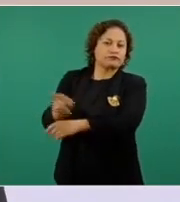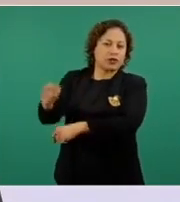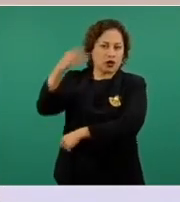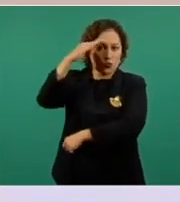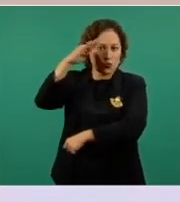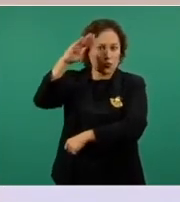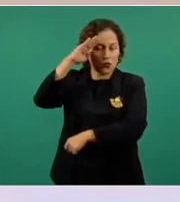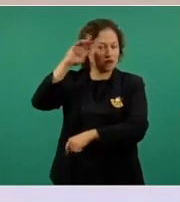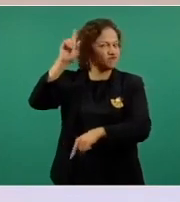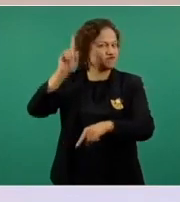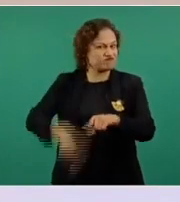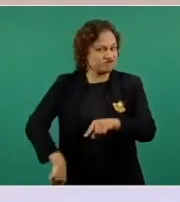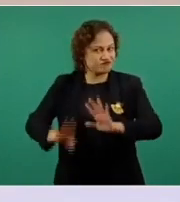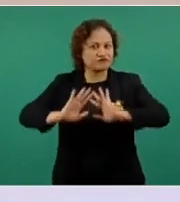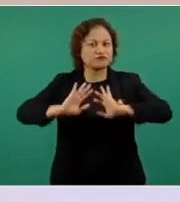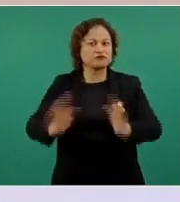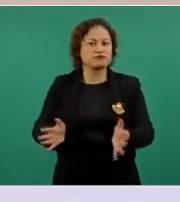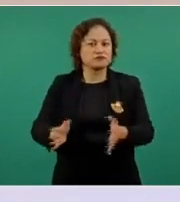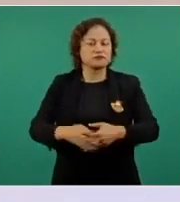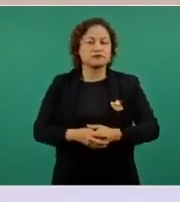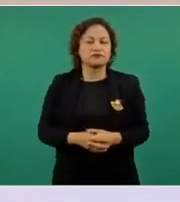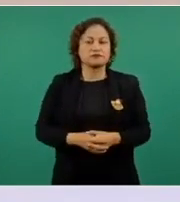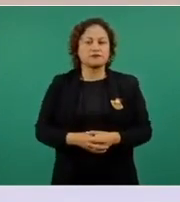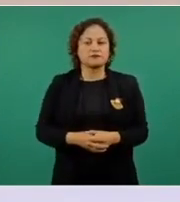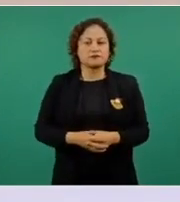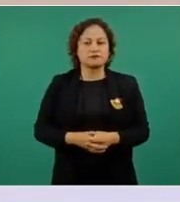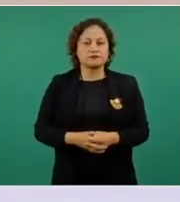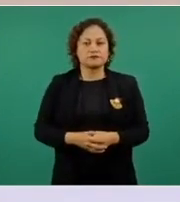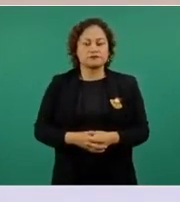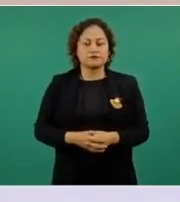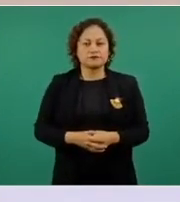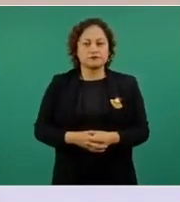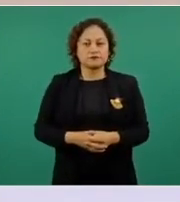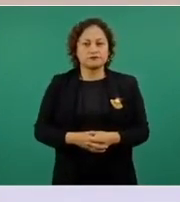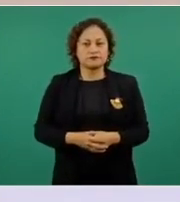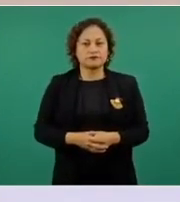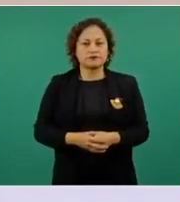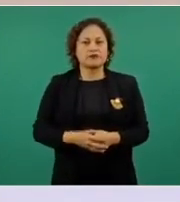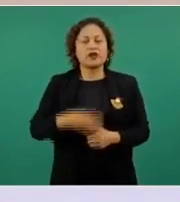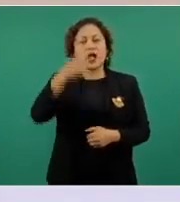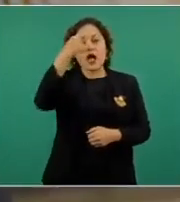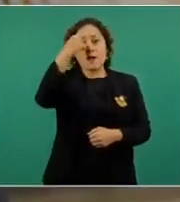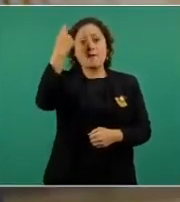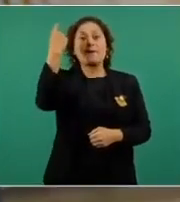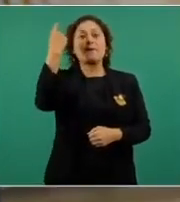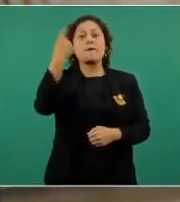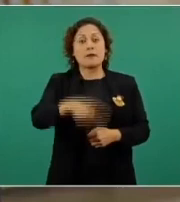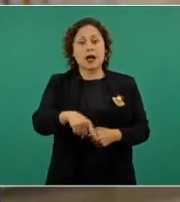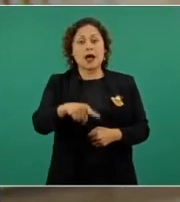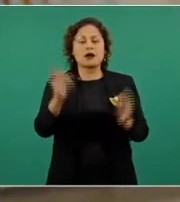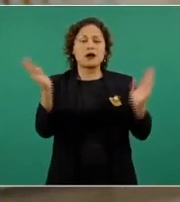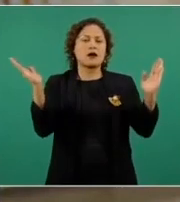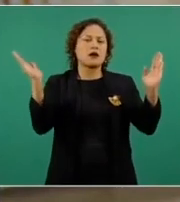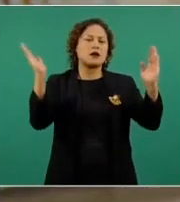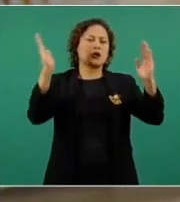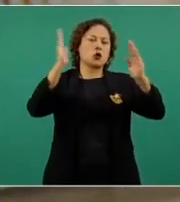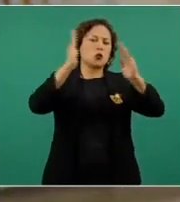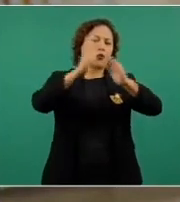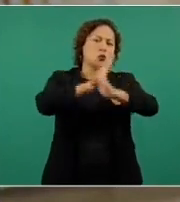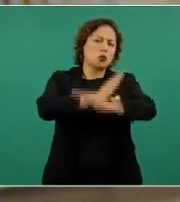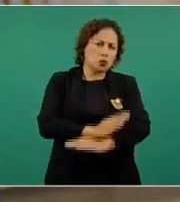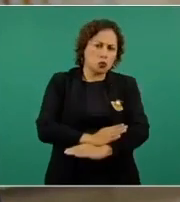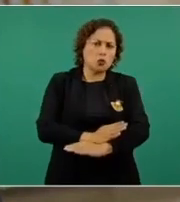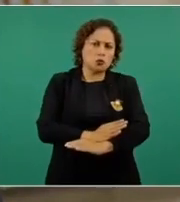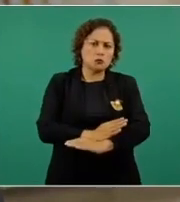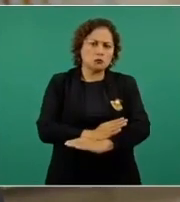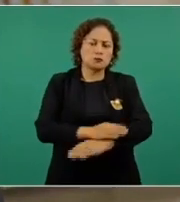En la búsqueda de la reconciliación también debe